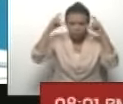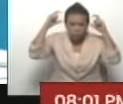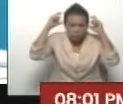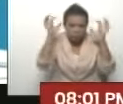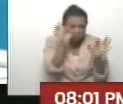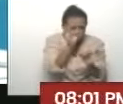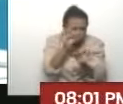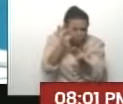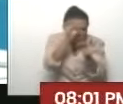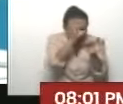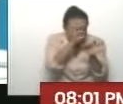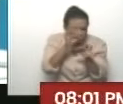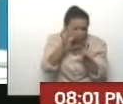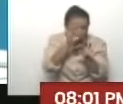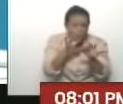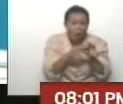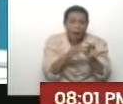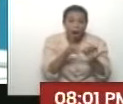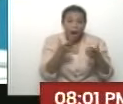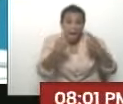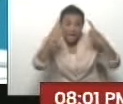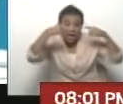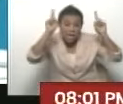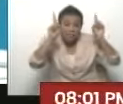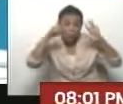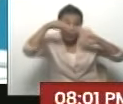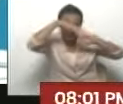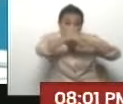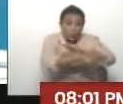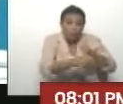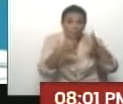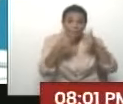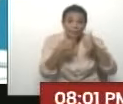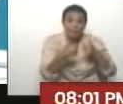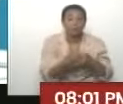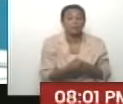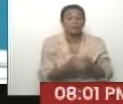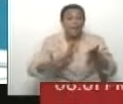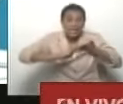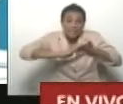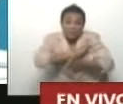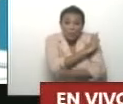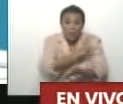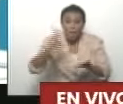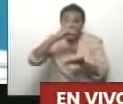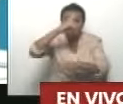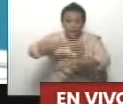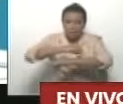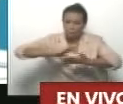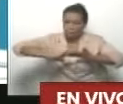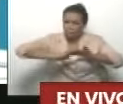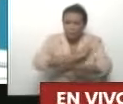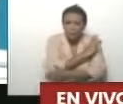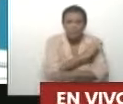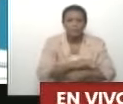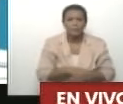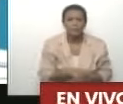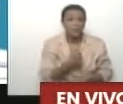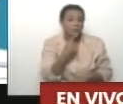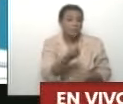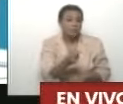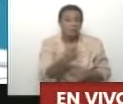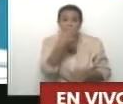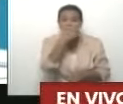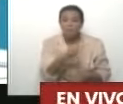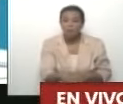logramos coronar con éxito, esta investigación va a ser un palo, va a ser un palo, ¿ah? Como diría un amigo mío,